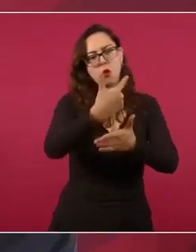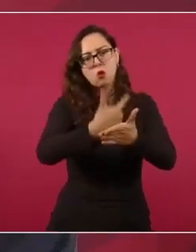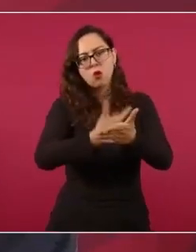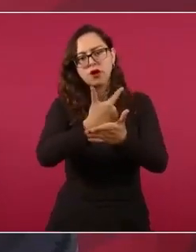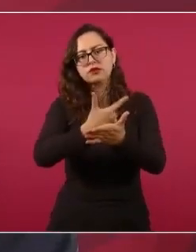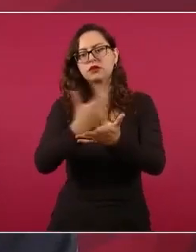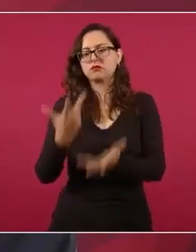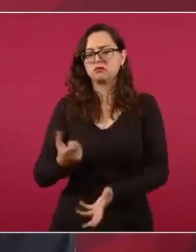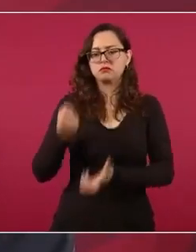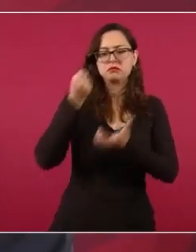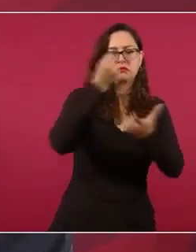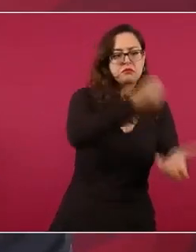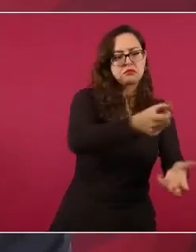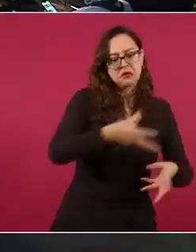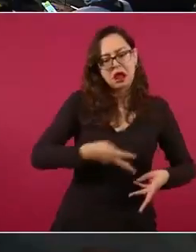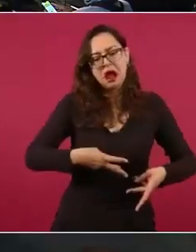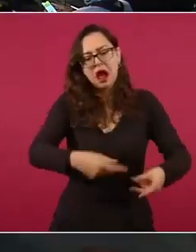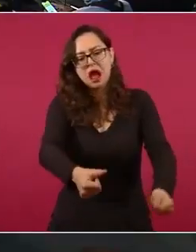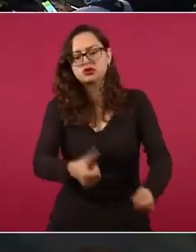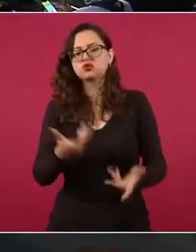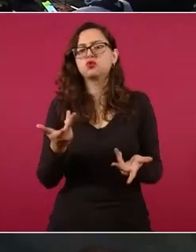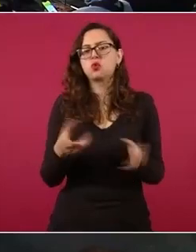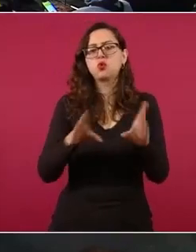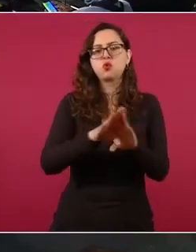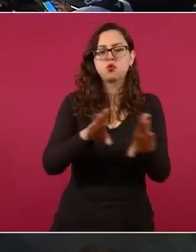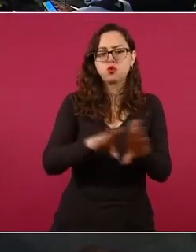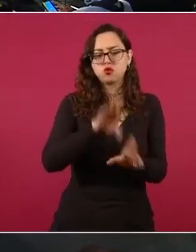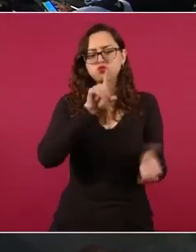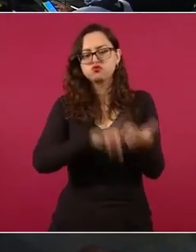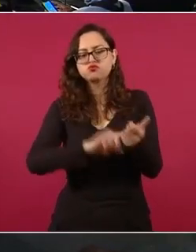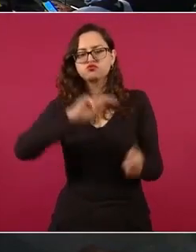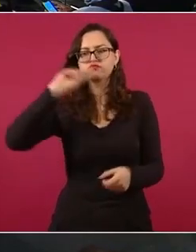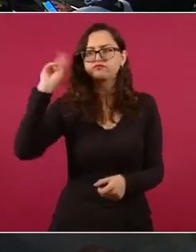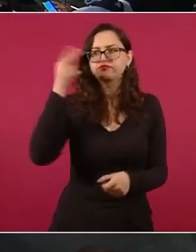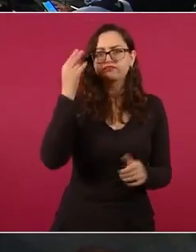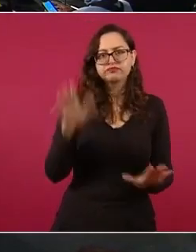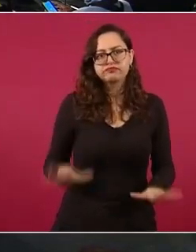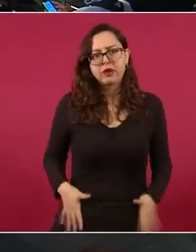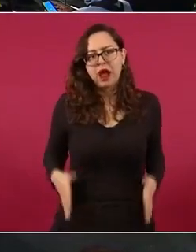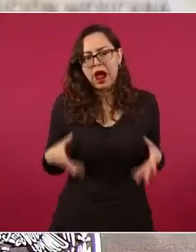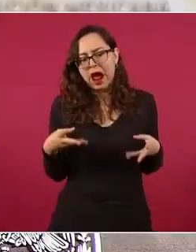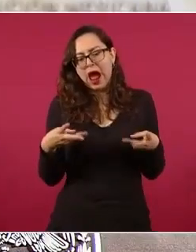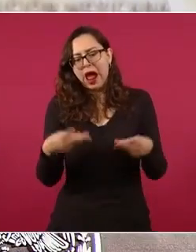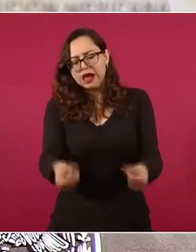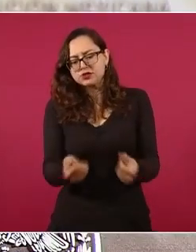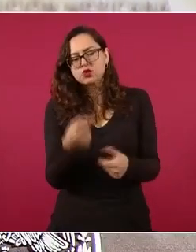ingresos y los gastos en las universidades públicos,